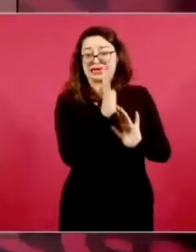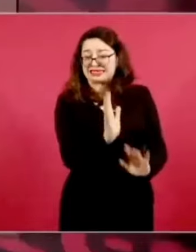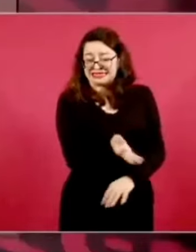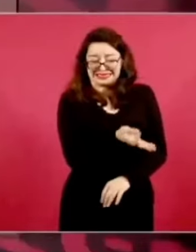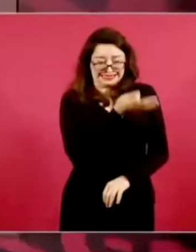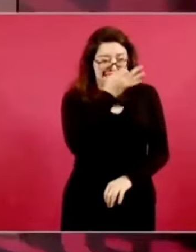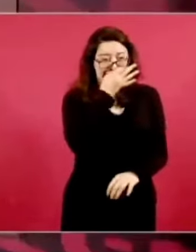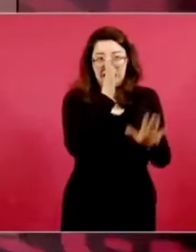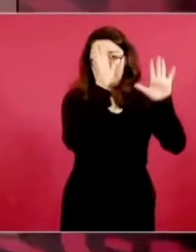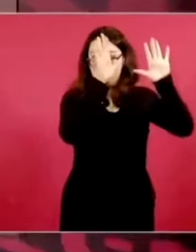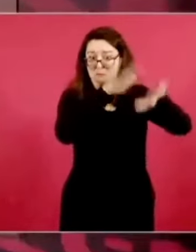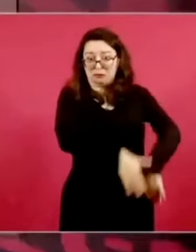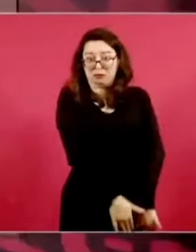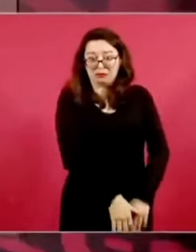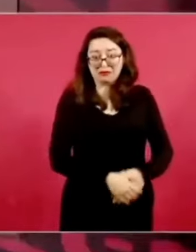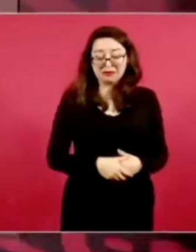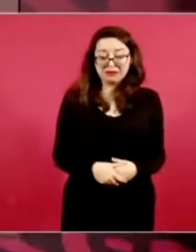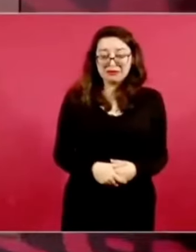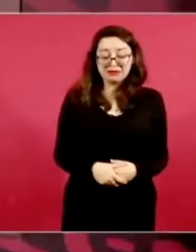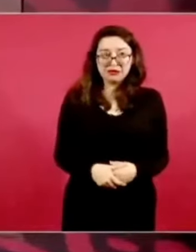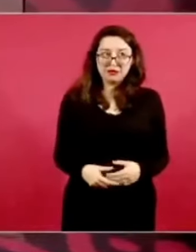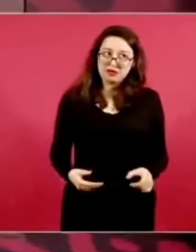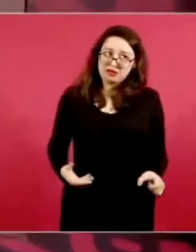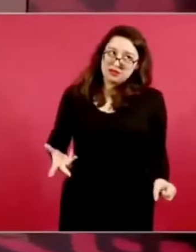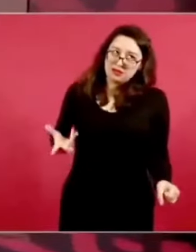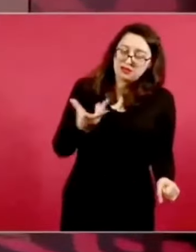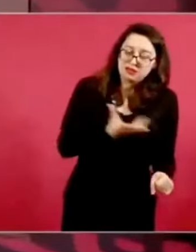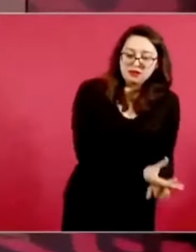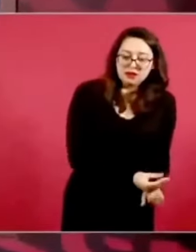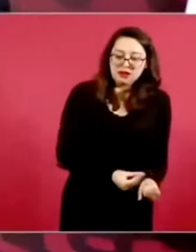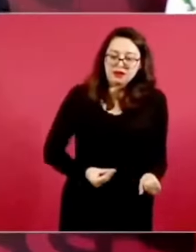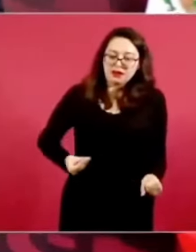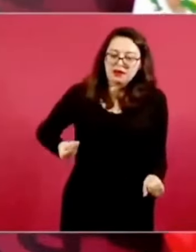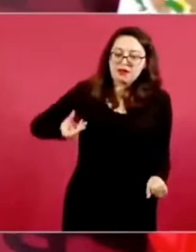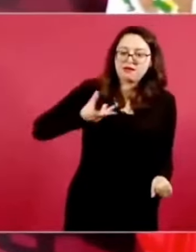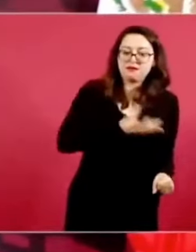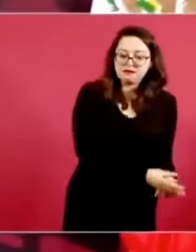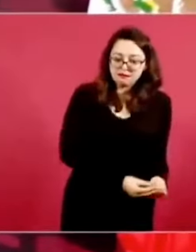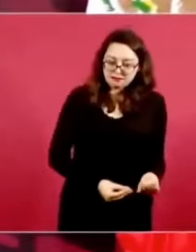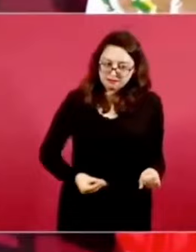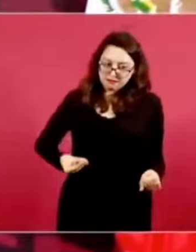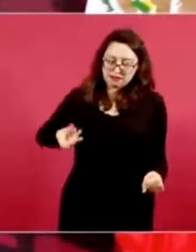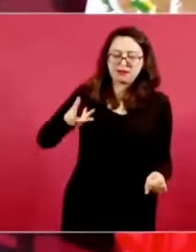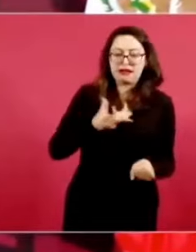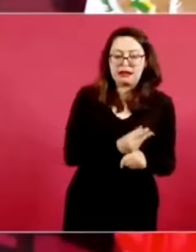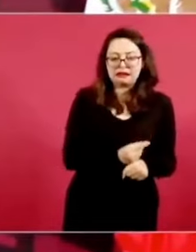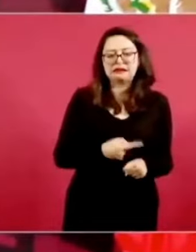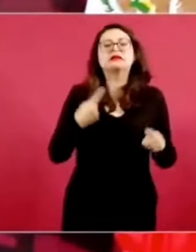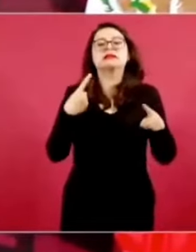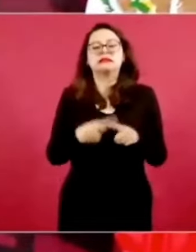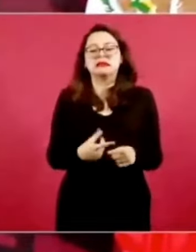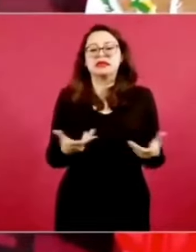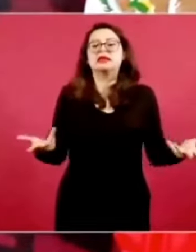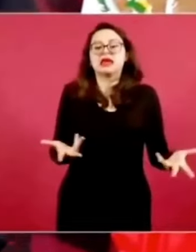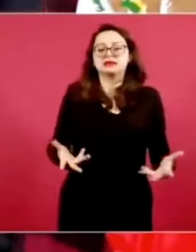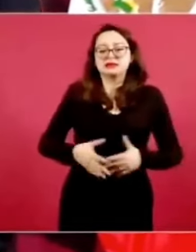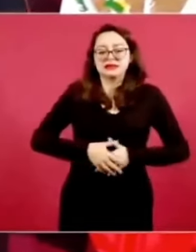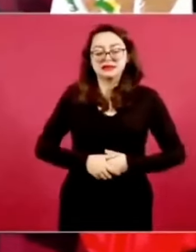Pero bueno, ante todo esto y con quién construimos, ya